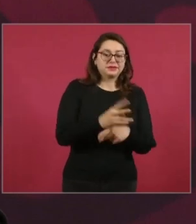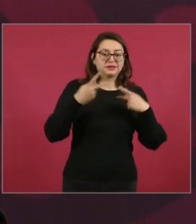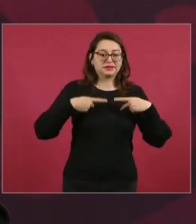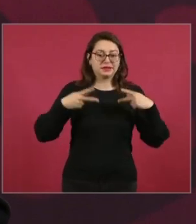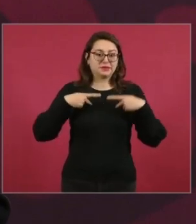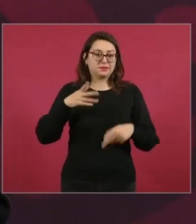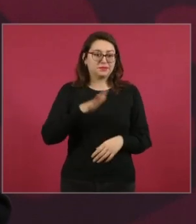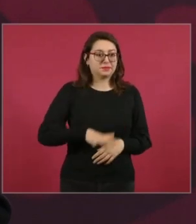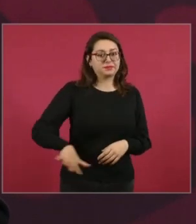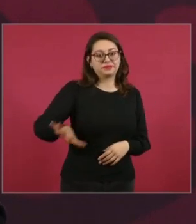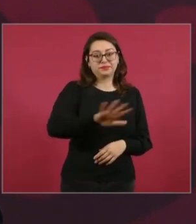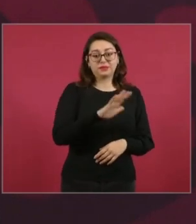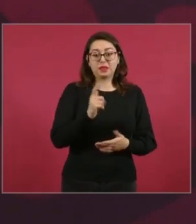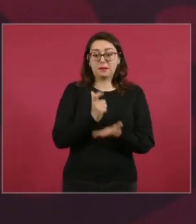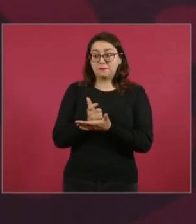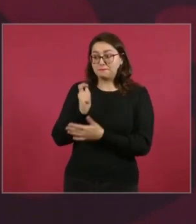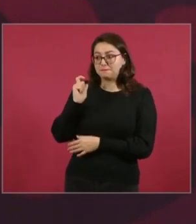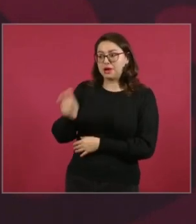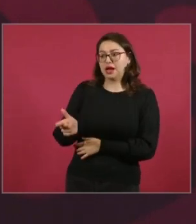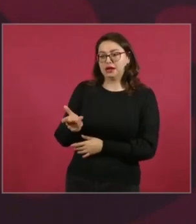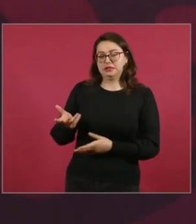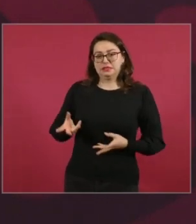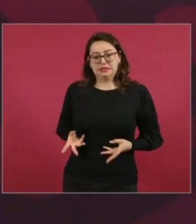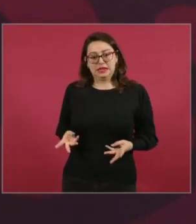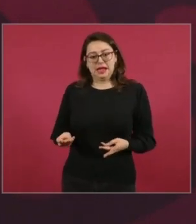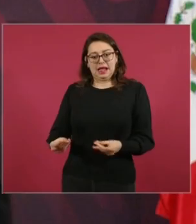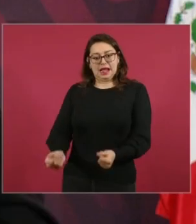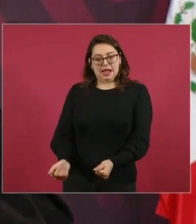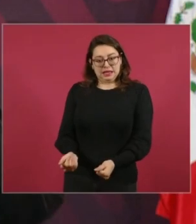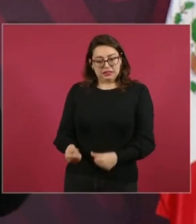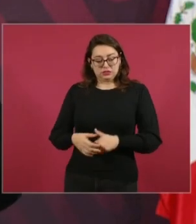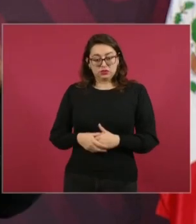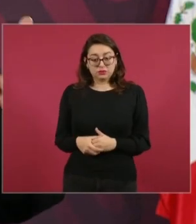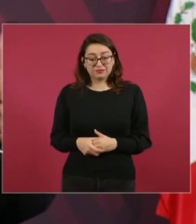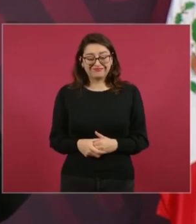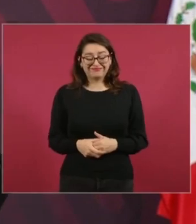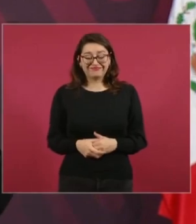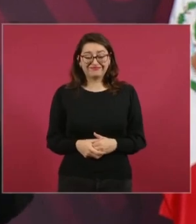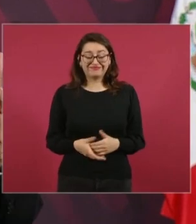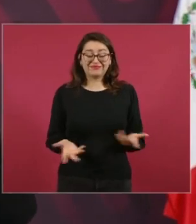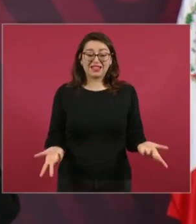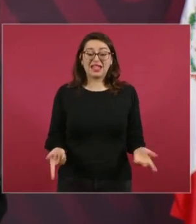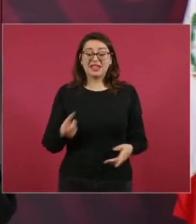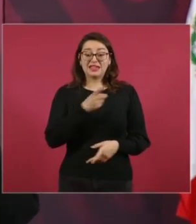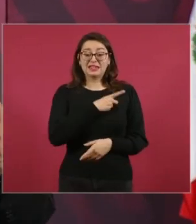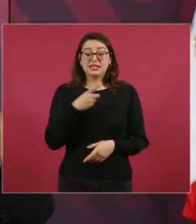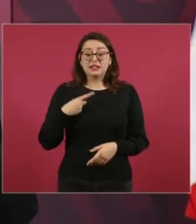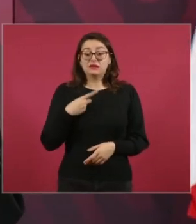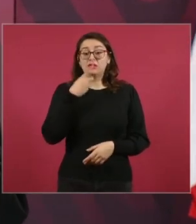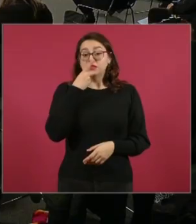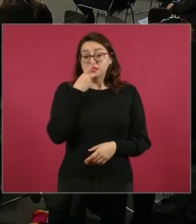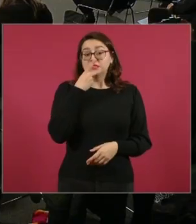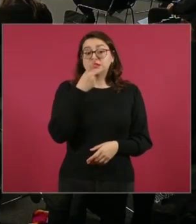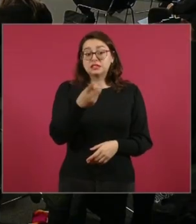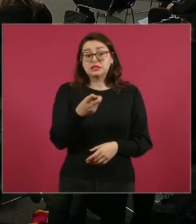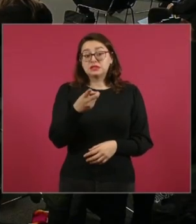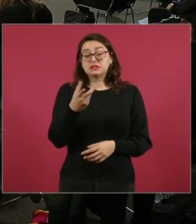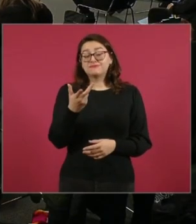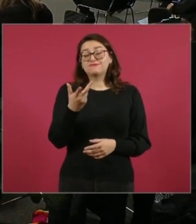Lo voy a decir, y todo con el propósito de que